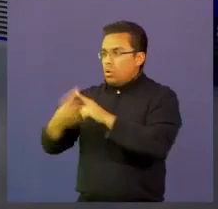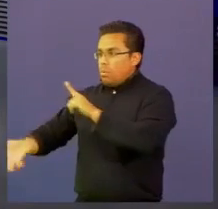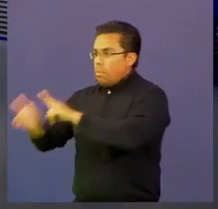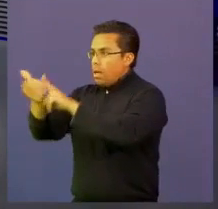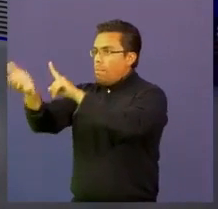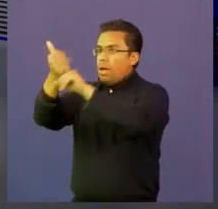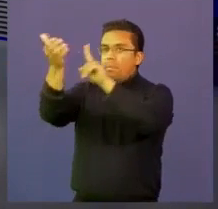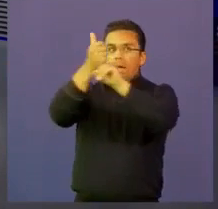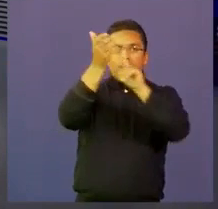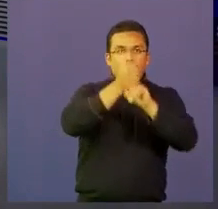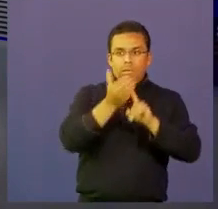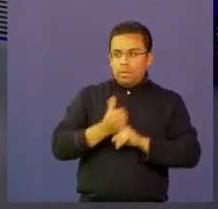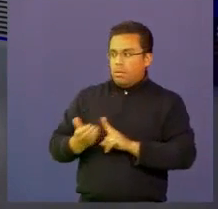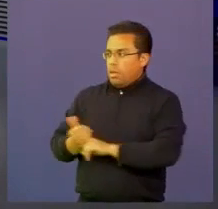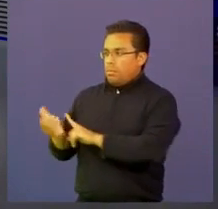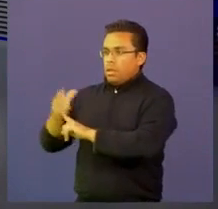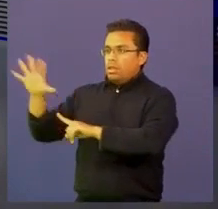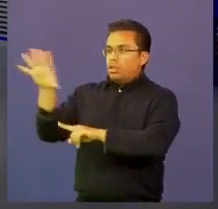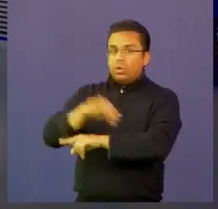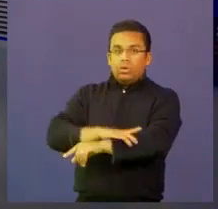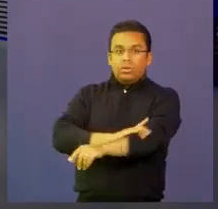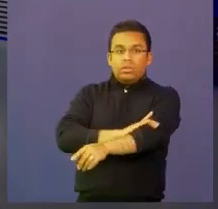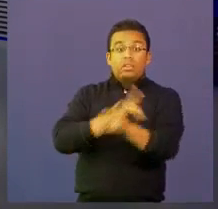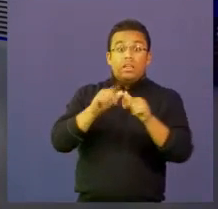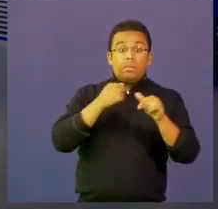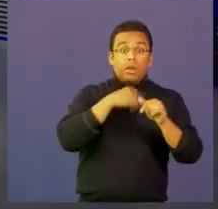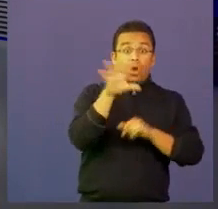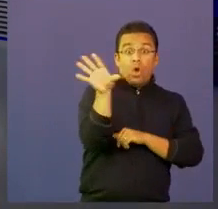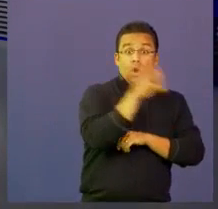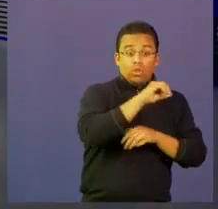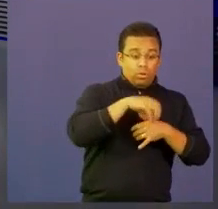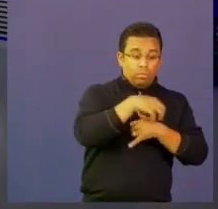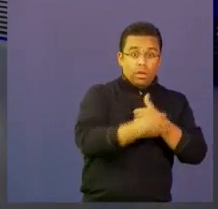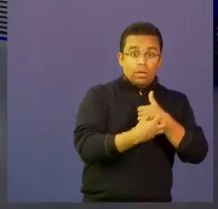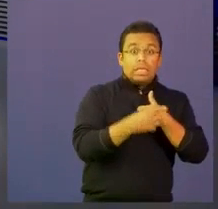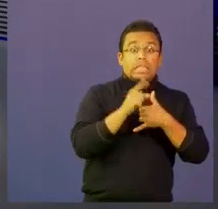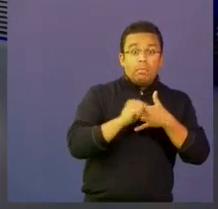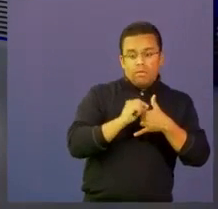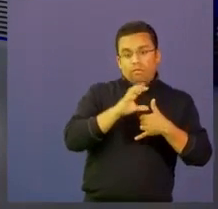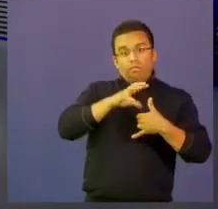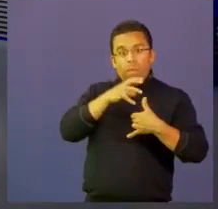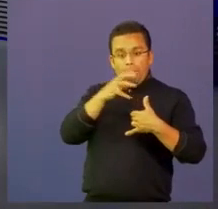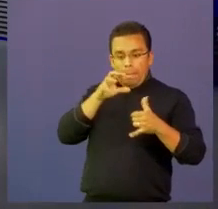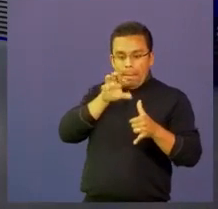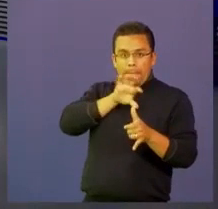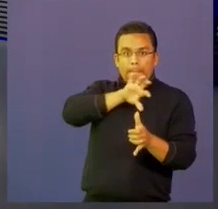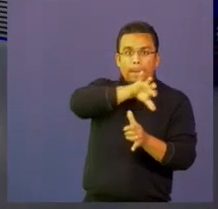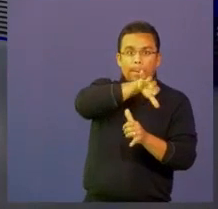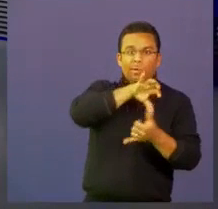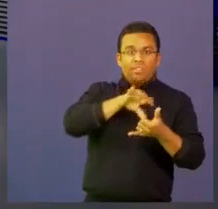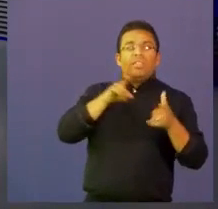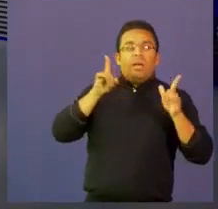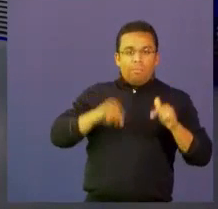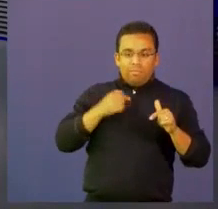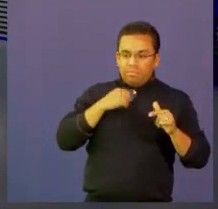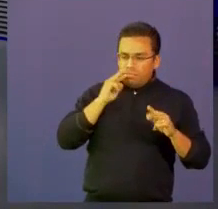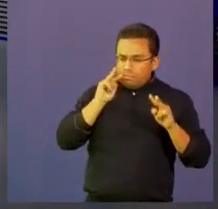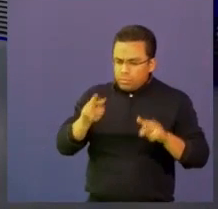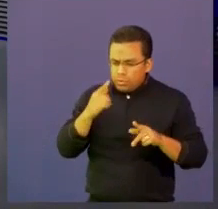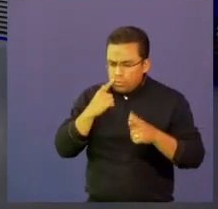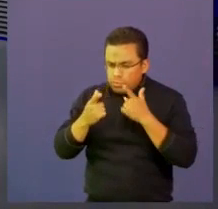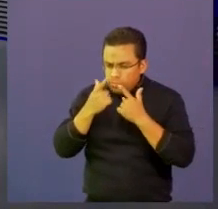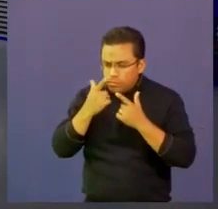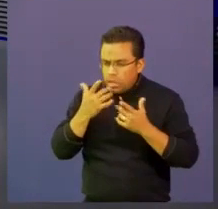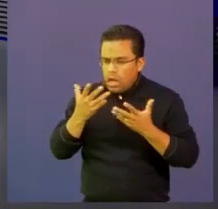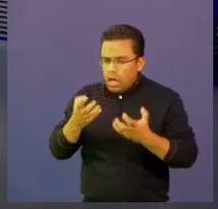redes de conocimiento entre investigadores de cualquier parte del mundo y ellos generando herramientas de ciencia ciudadana. Entonces ya